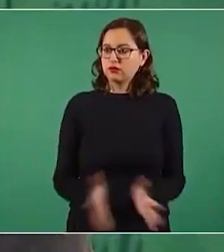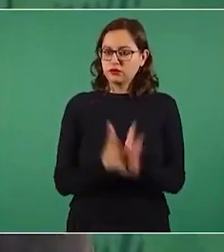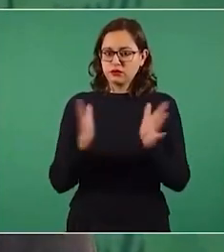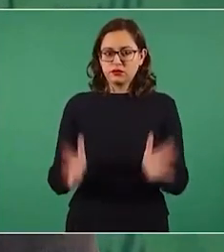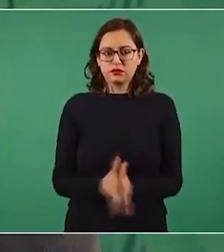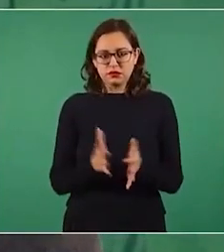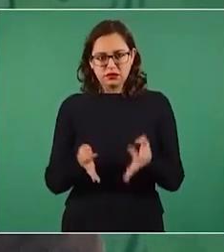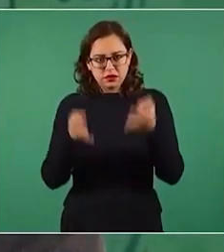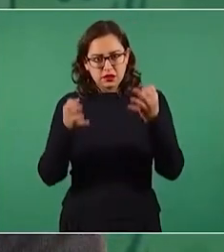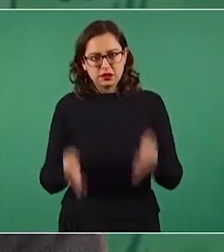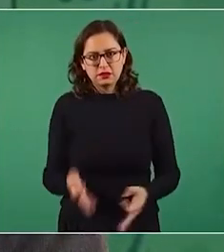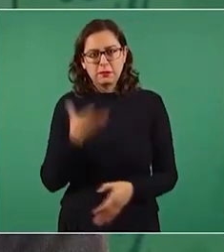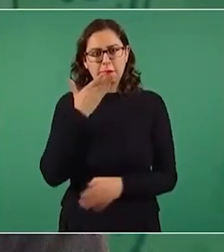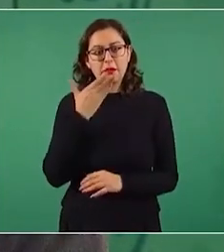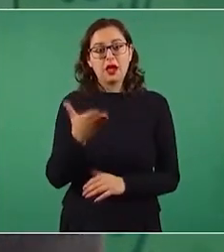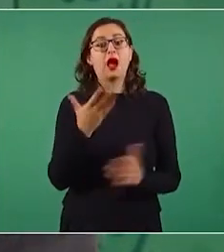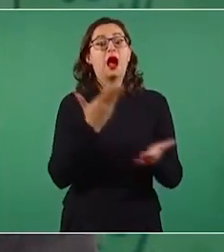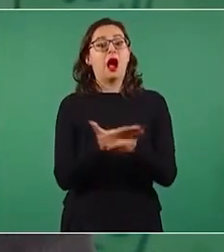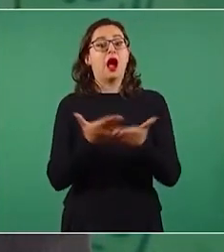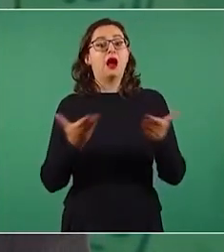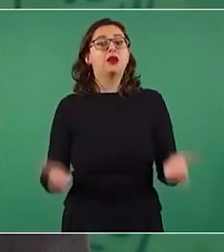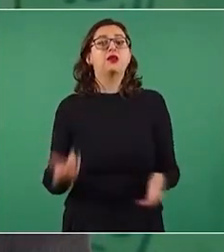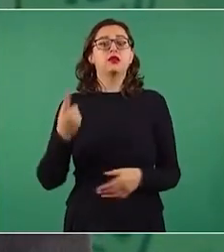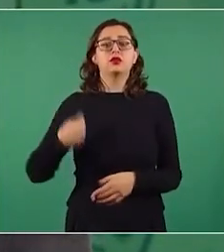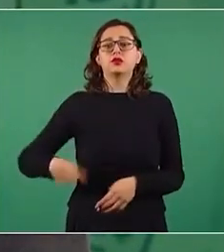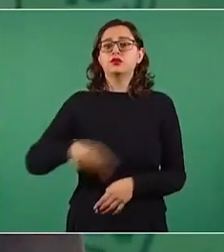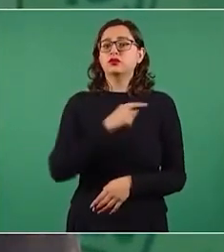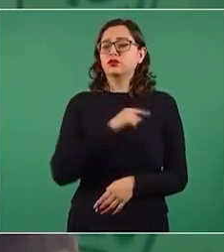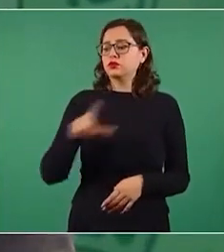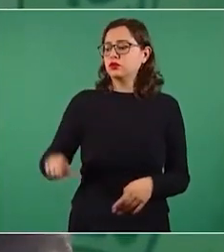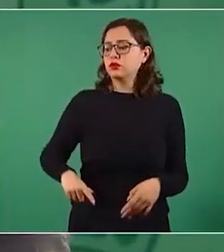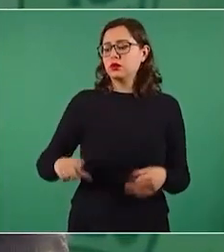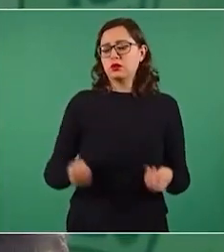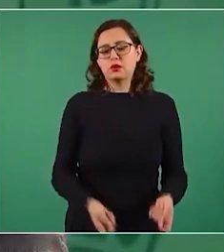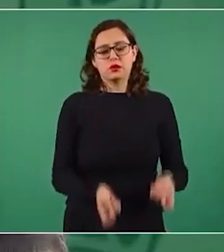y dejamos?